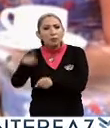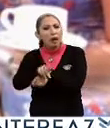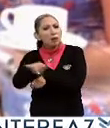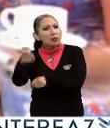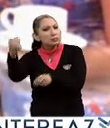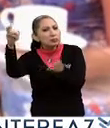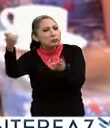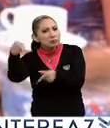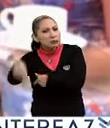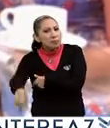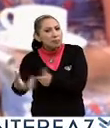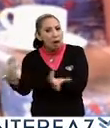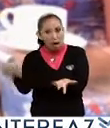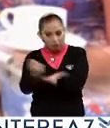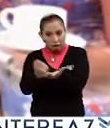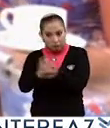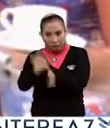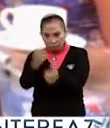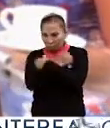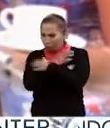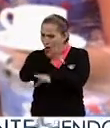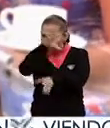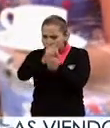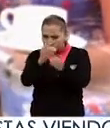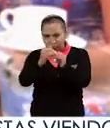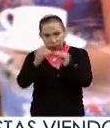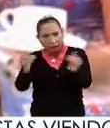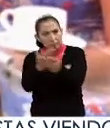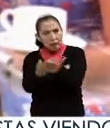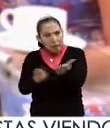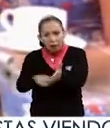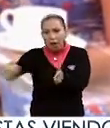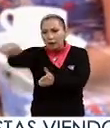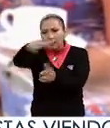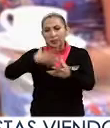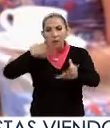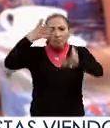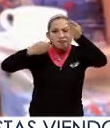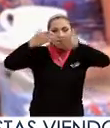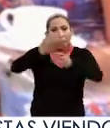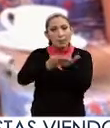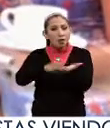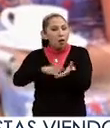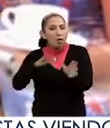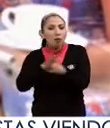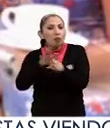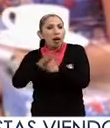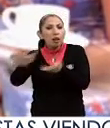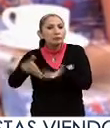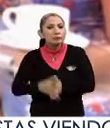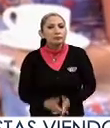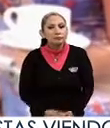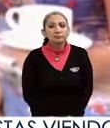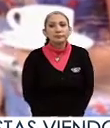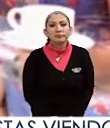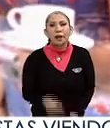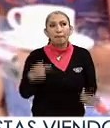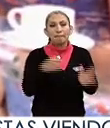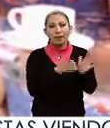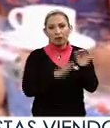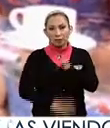Paraguay en este sentido? ¿Es hacer una educación completamente bilingüe, que la población se vuelva bilingüe o cuál es posible? Desde